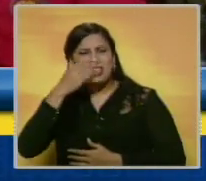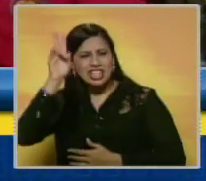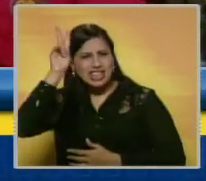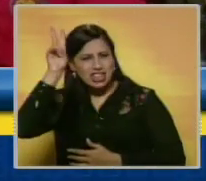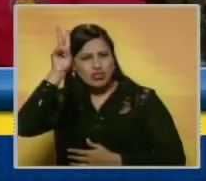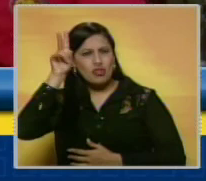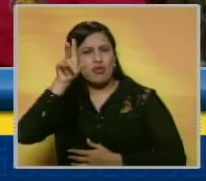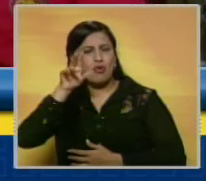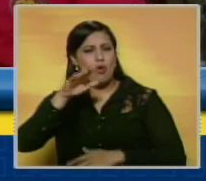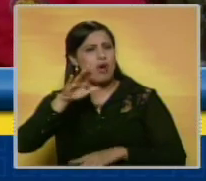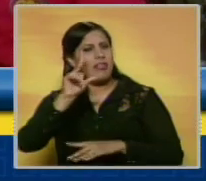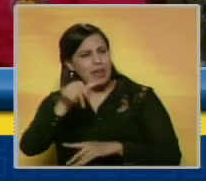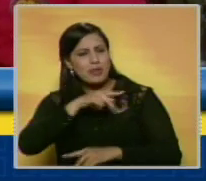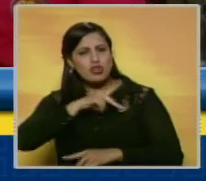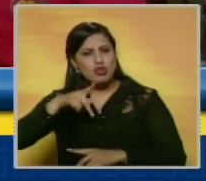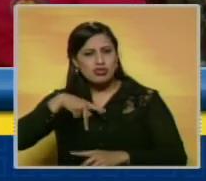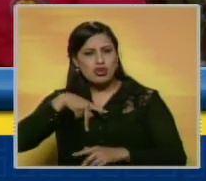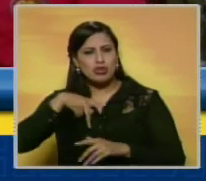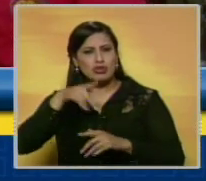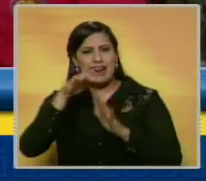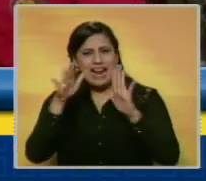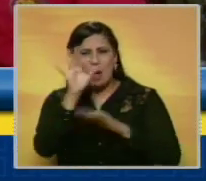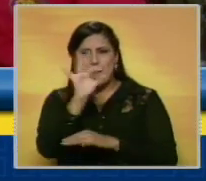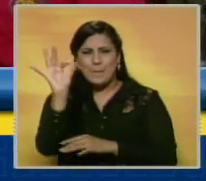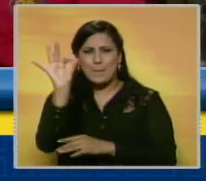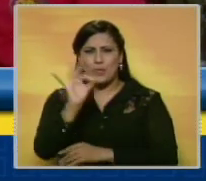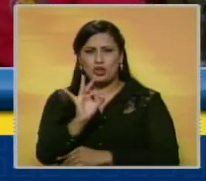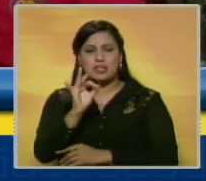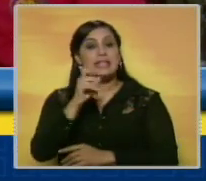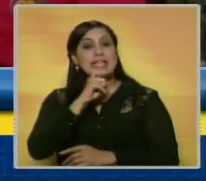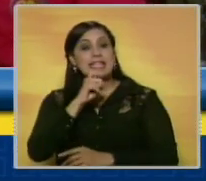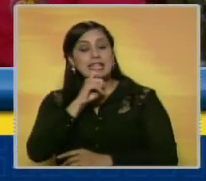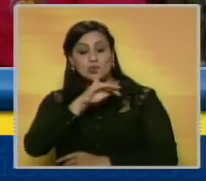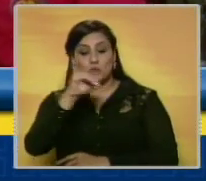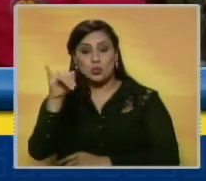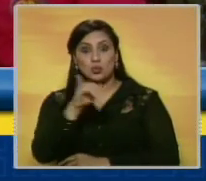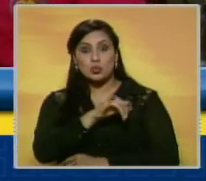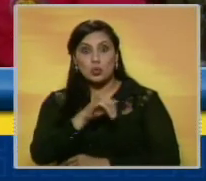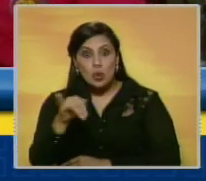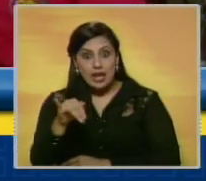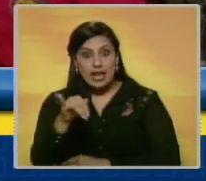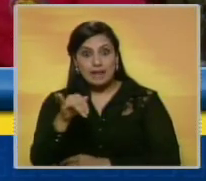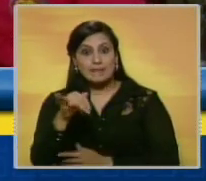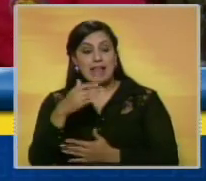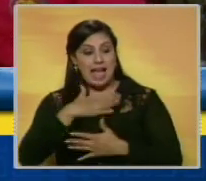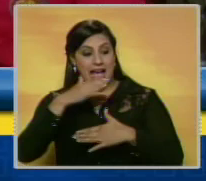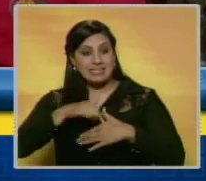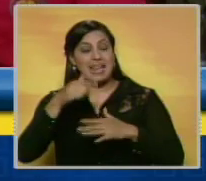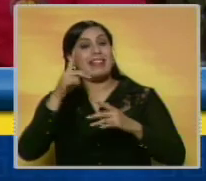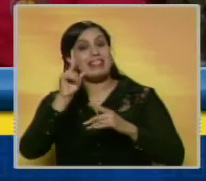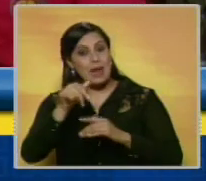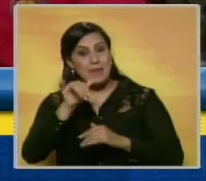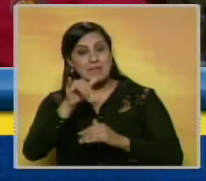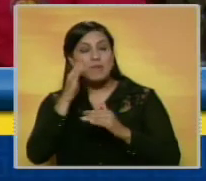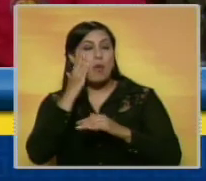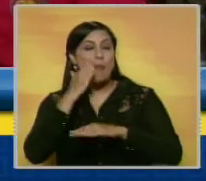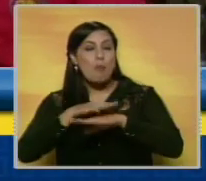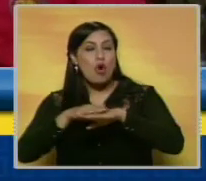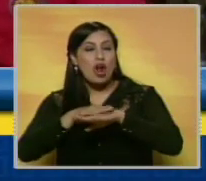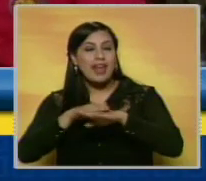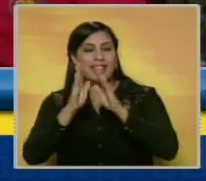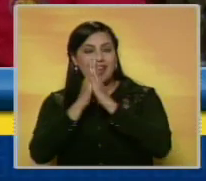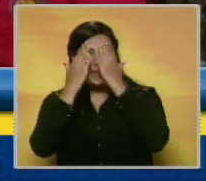a quienes somos un gran porcentaje aquí en el Zulia. Y que precisamente esa Virgen Morena